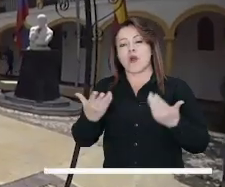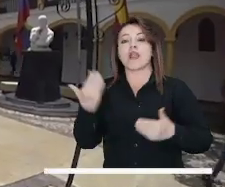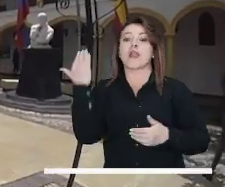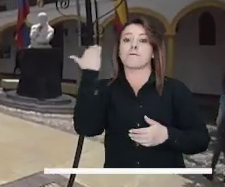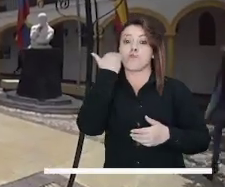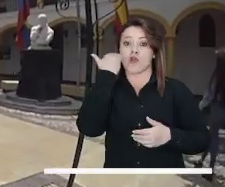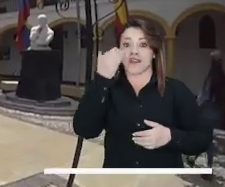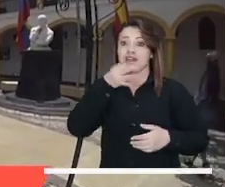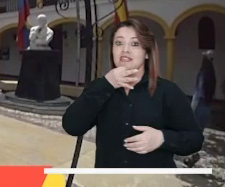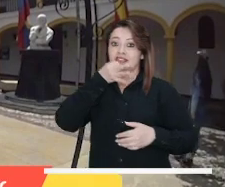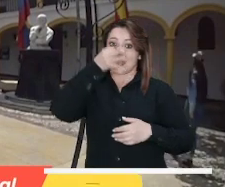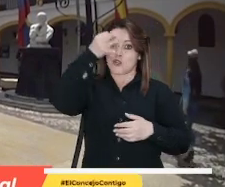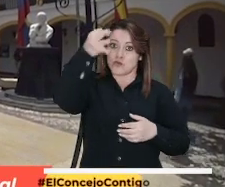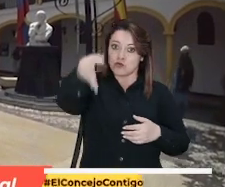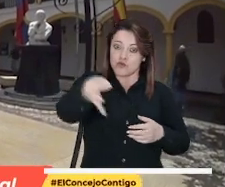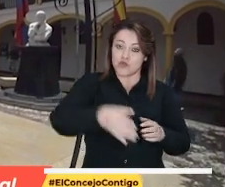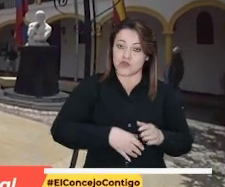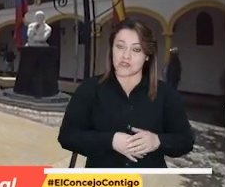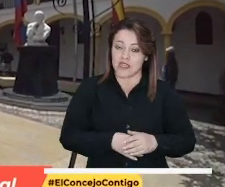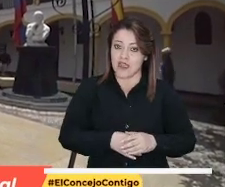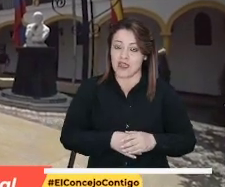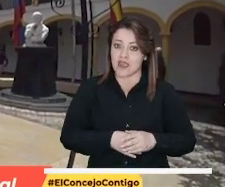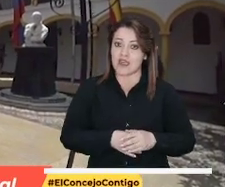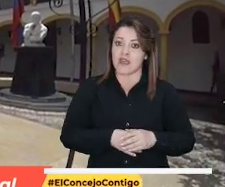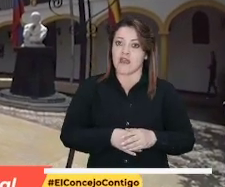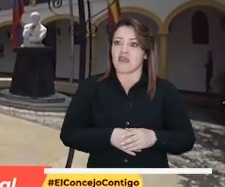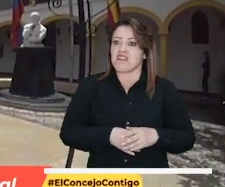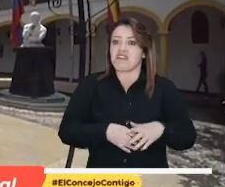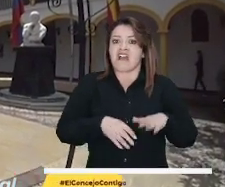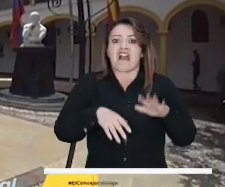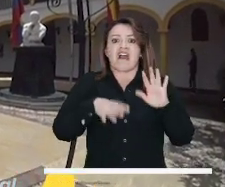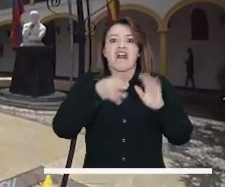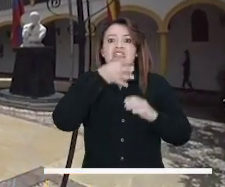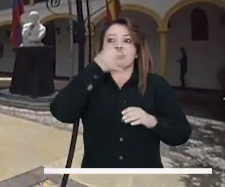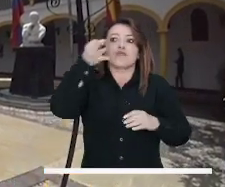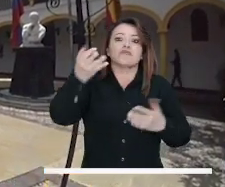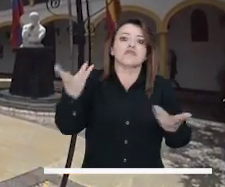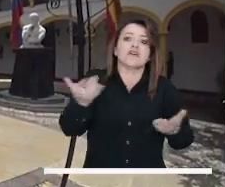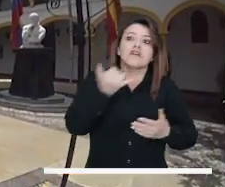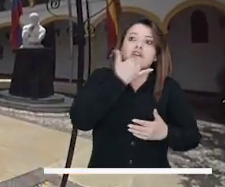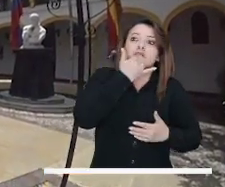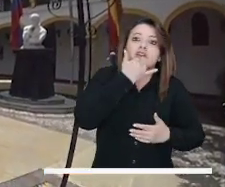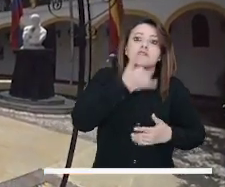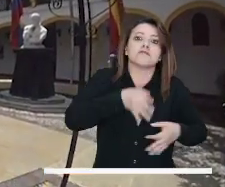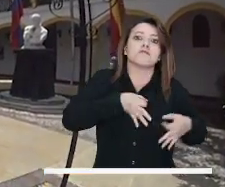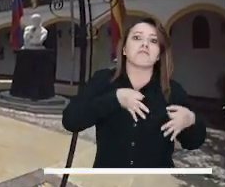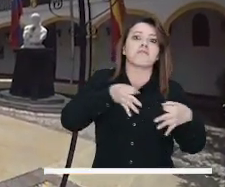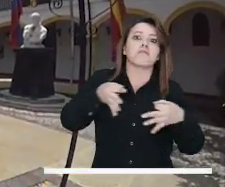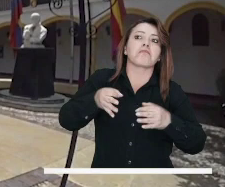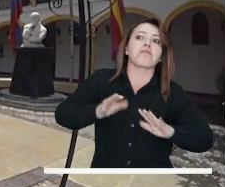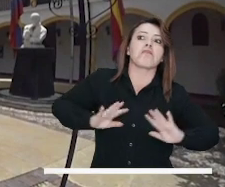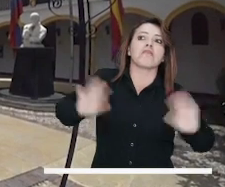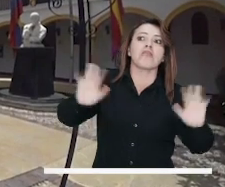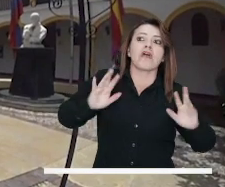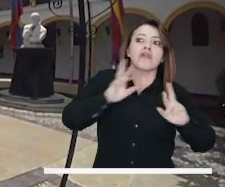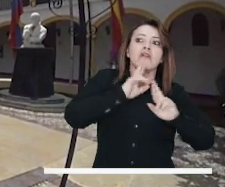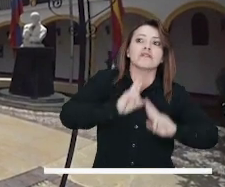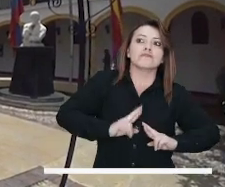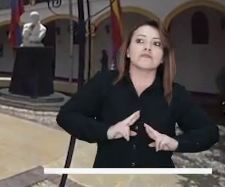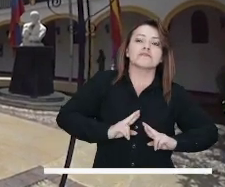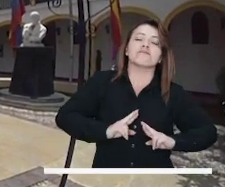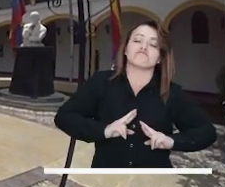Una forma de revictimizar es cuando la mujer denuncia y entonces no se hace nada,